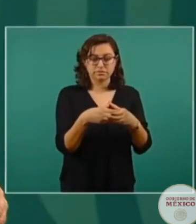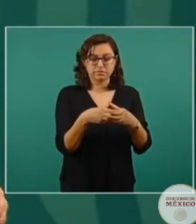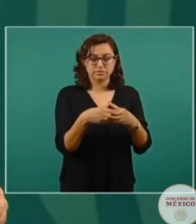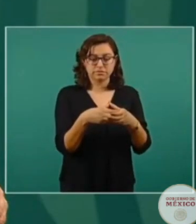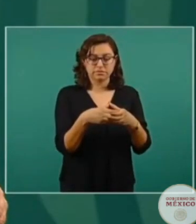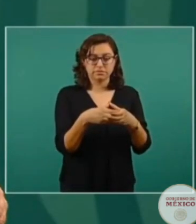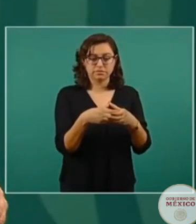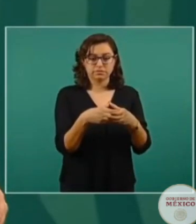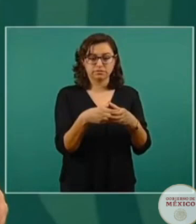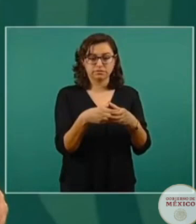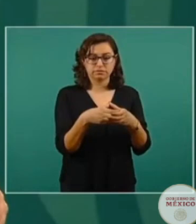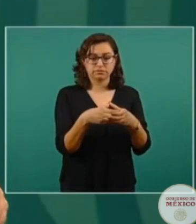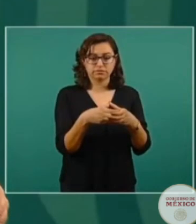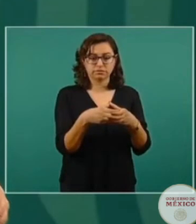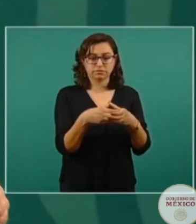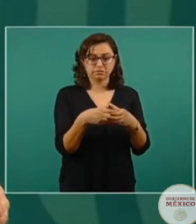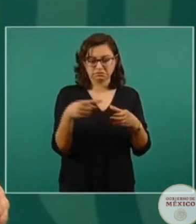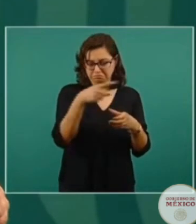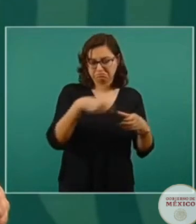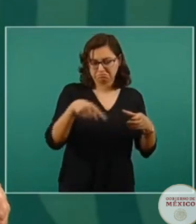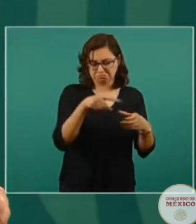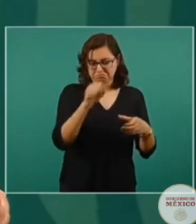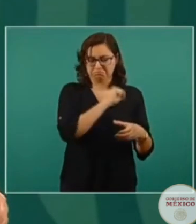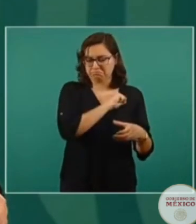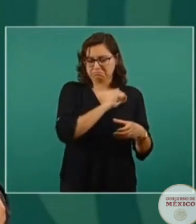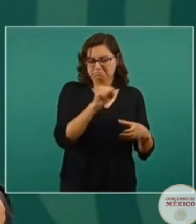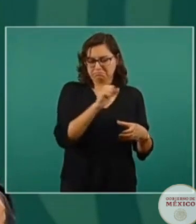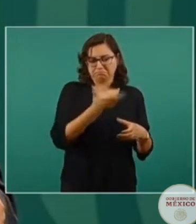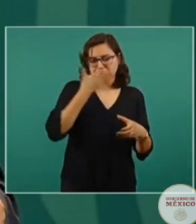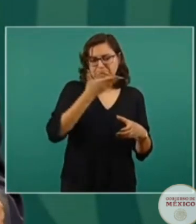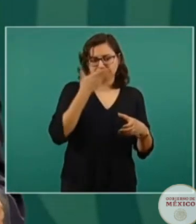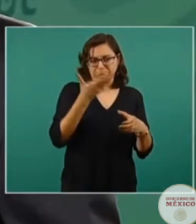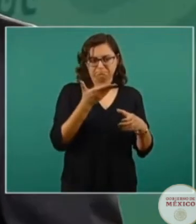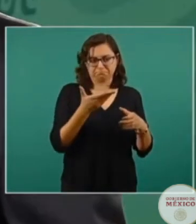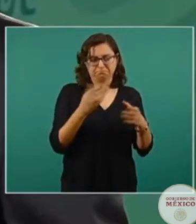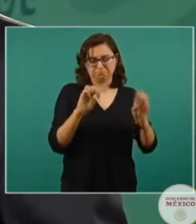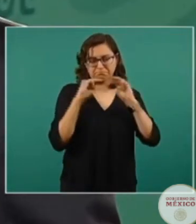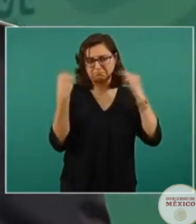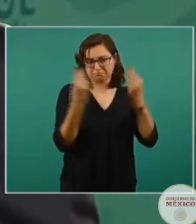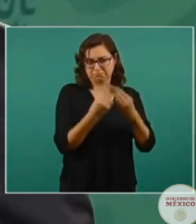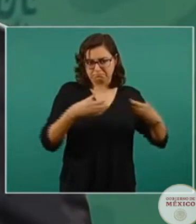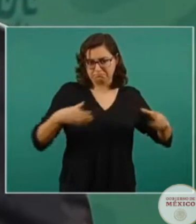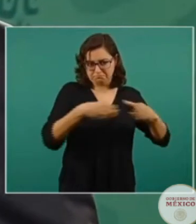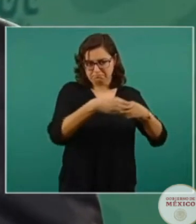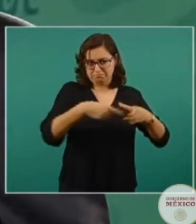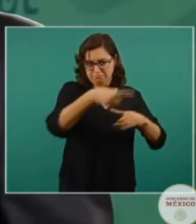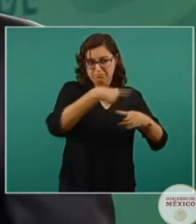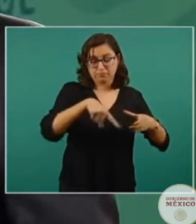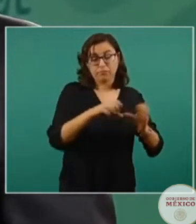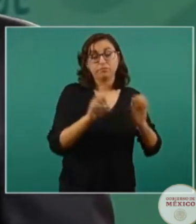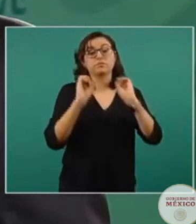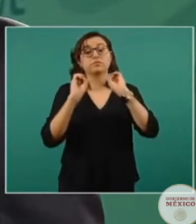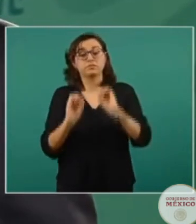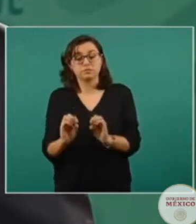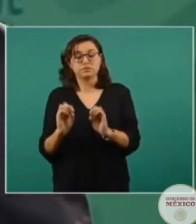de la delincuencia organizada, como se le llama, o de la